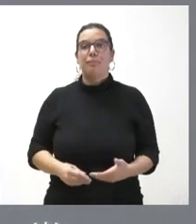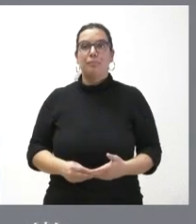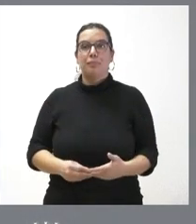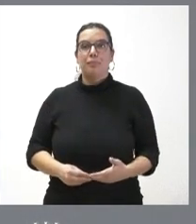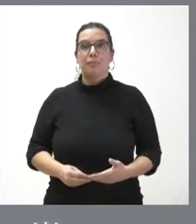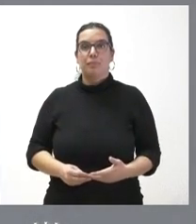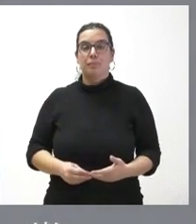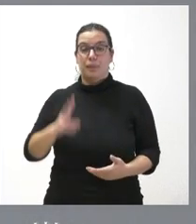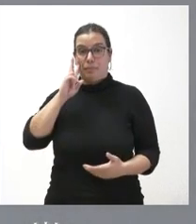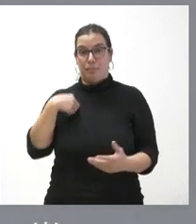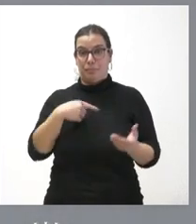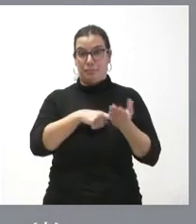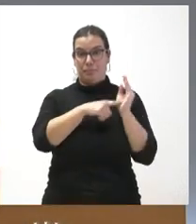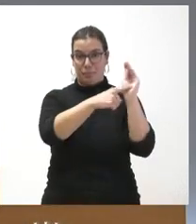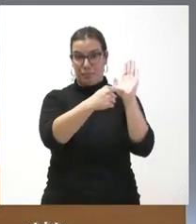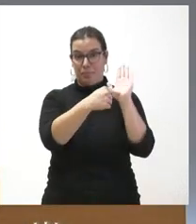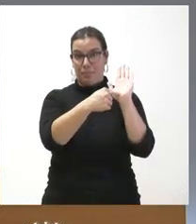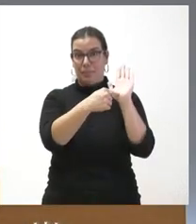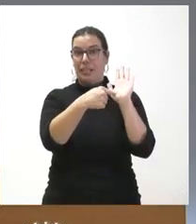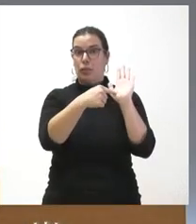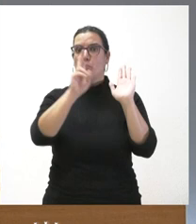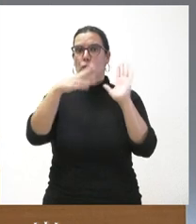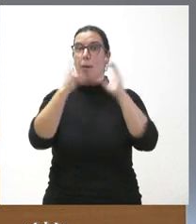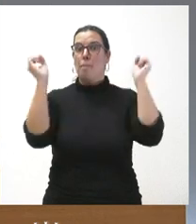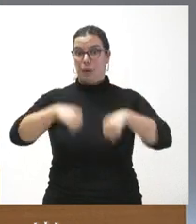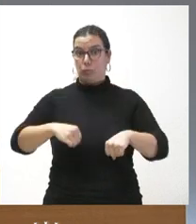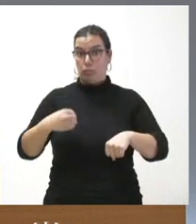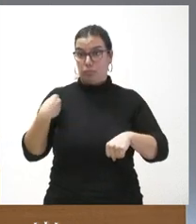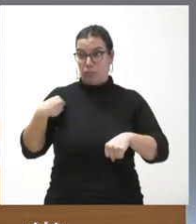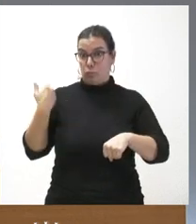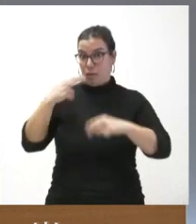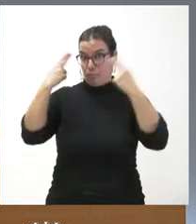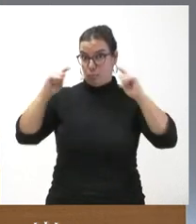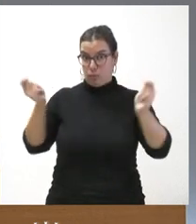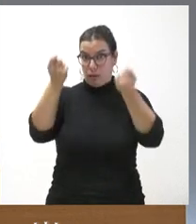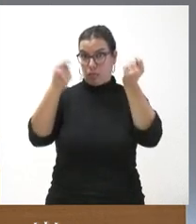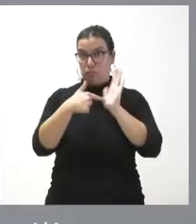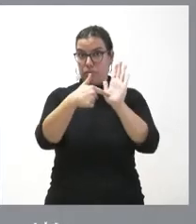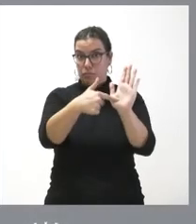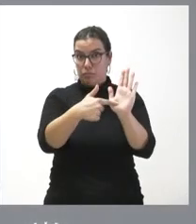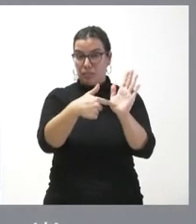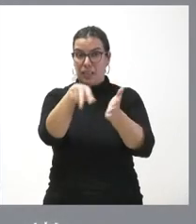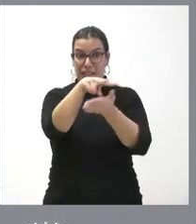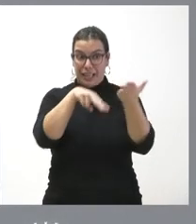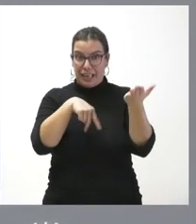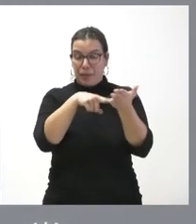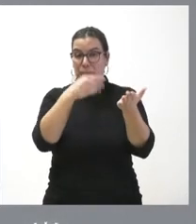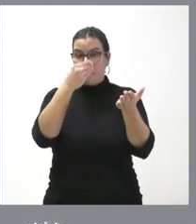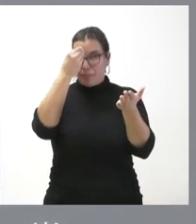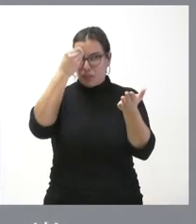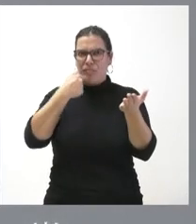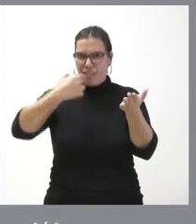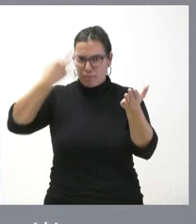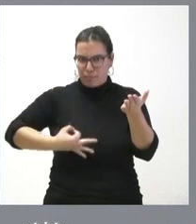este es el el pacto del que estamos hablando y es que creo que usa expresamente esta